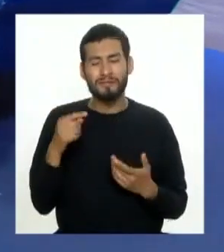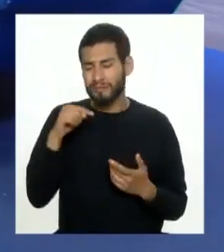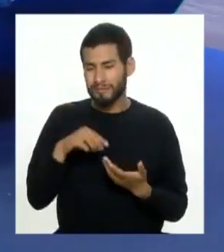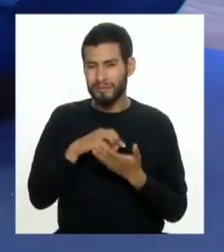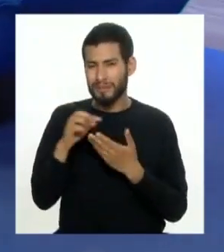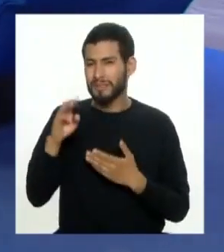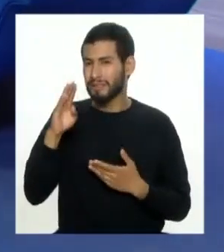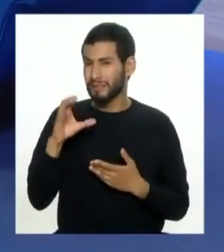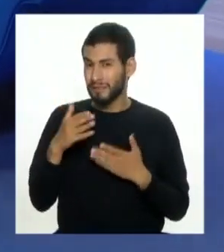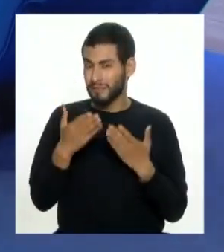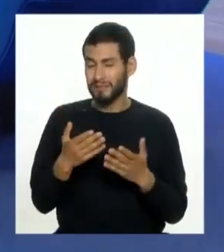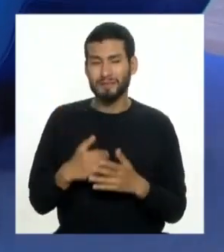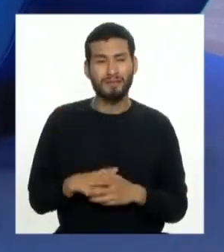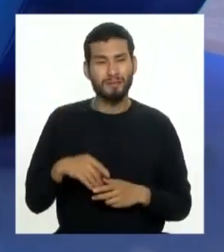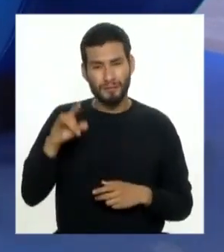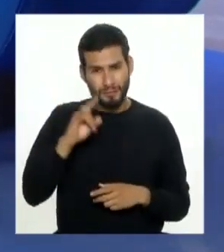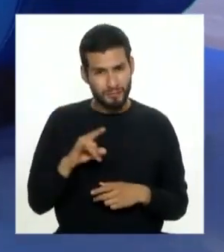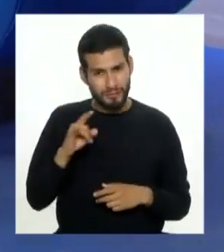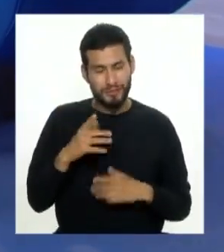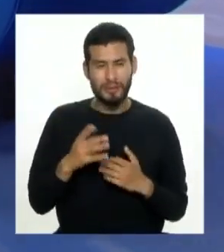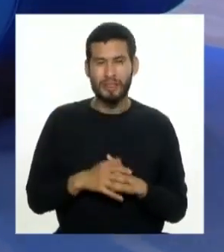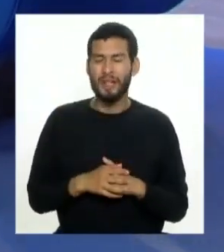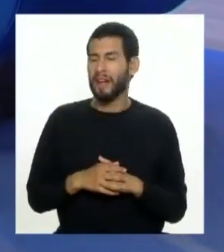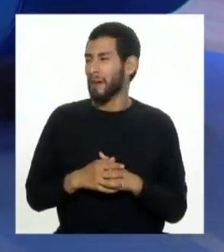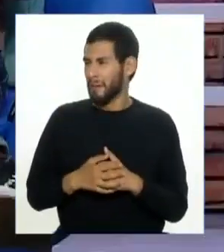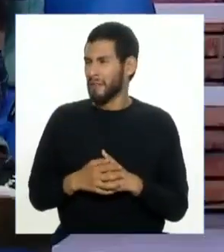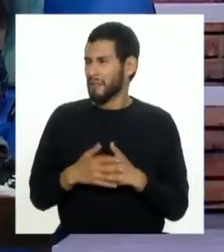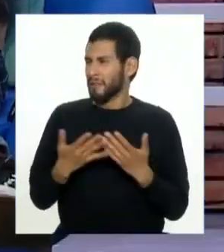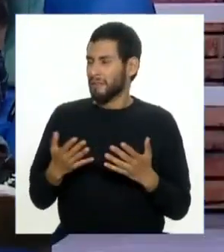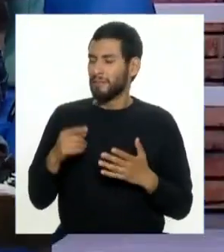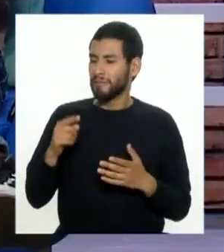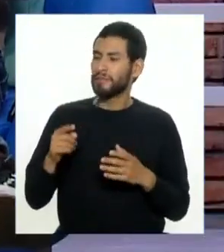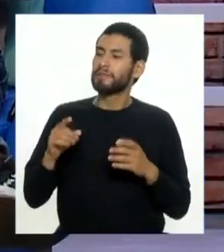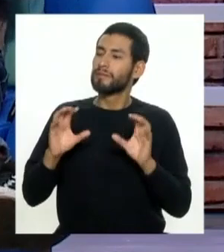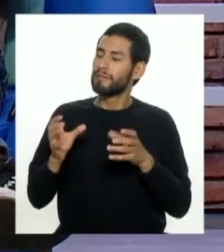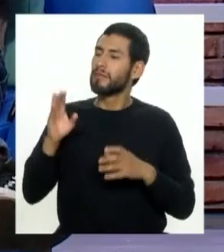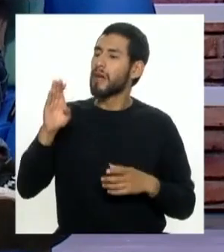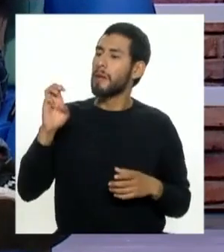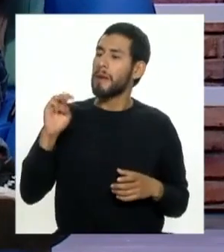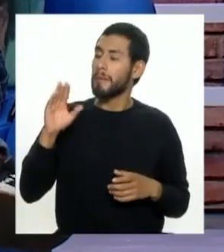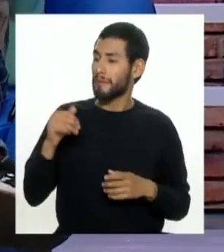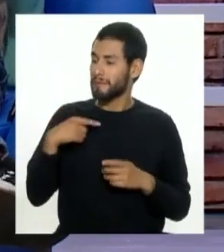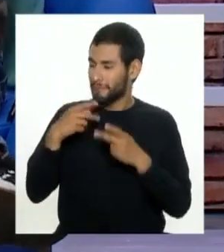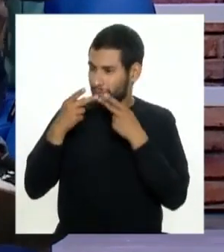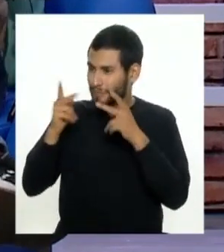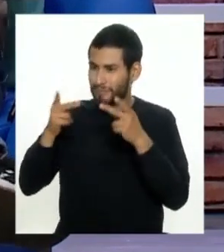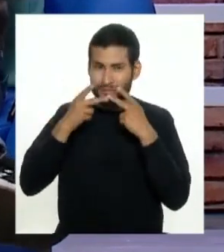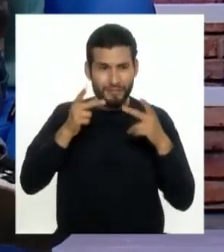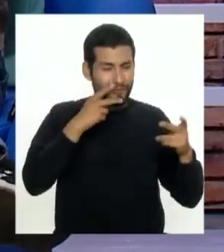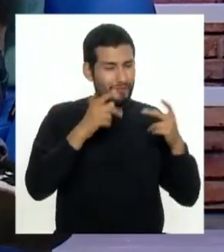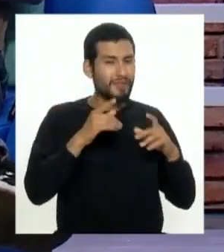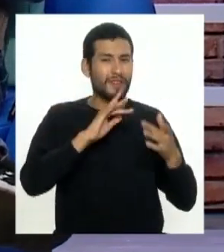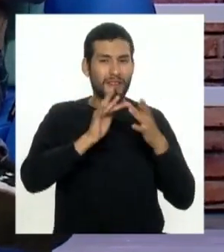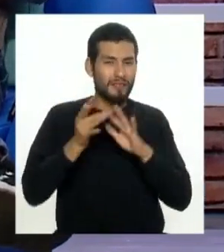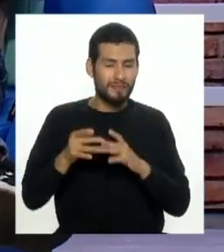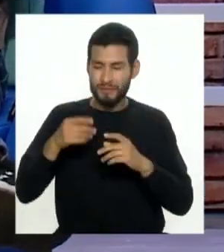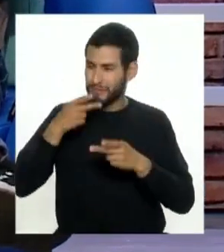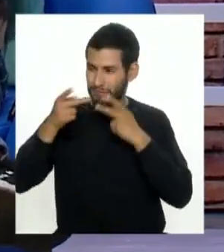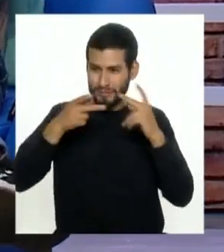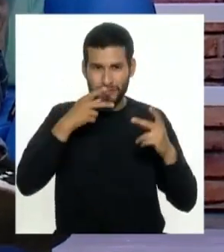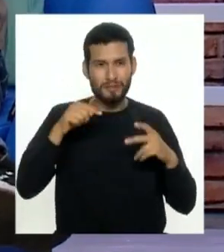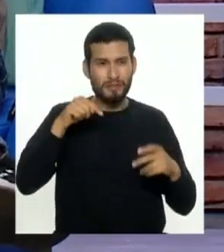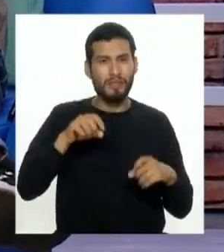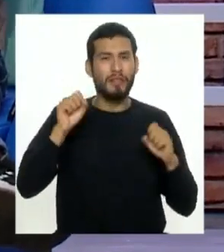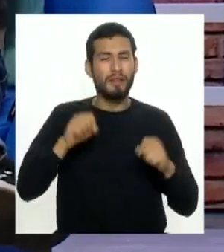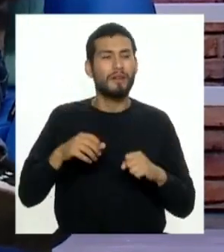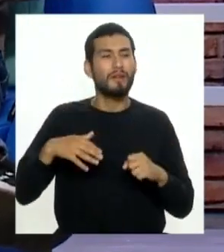de estas becas así que utilicemos el famosísimo Radio Bemba y utilicemos nuestras redes sociales para hacer que